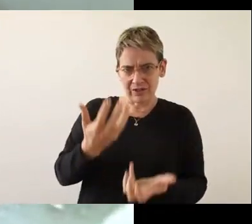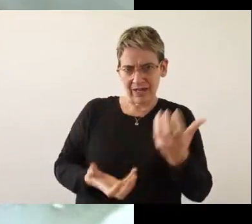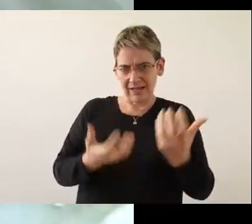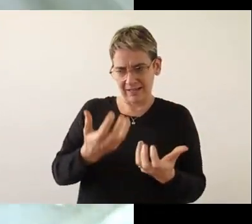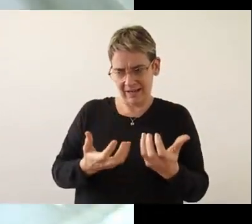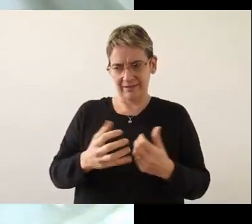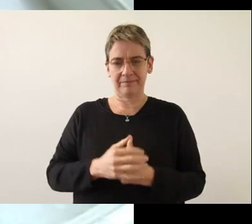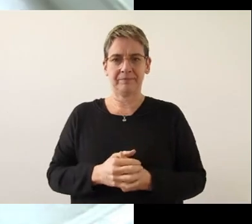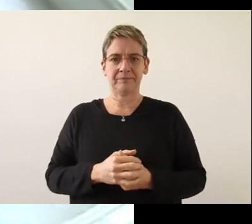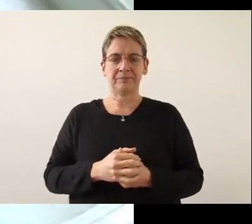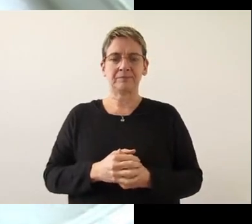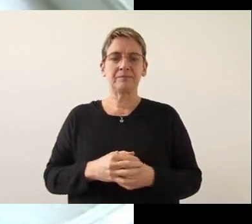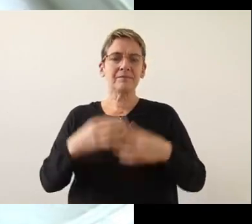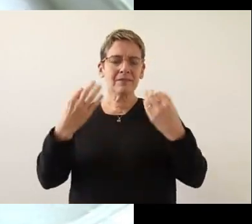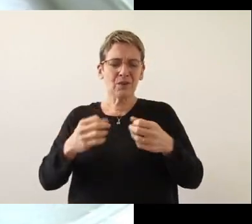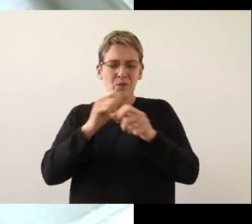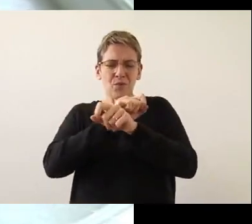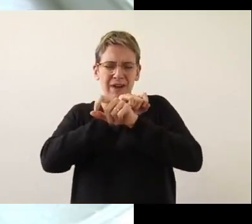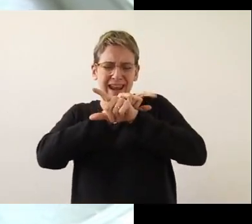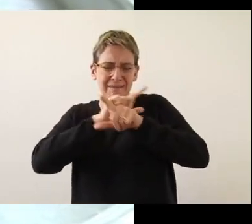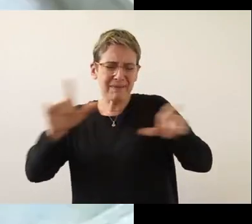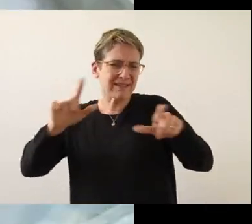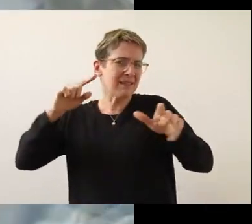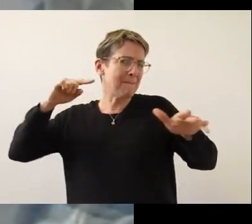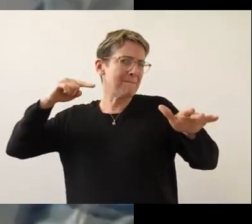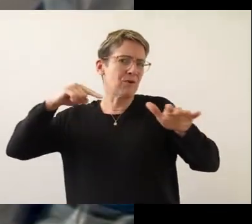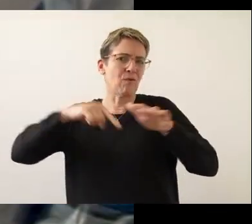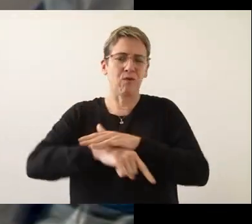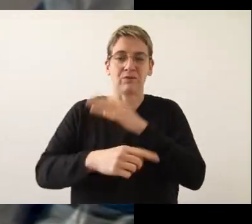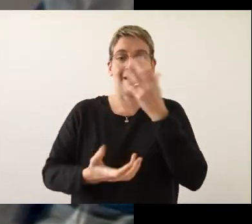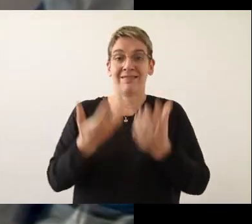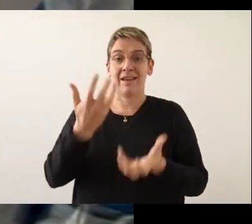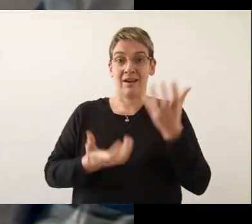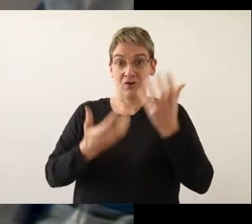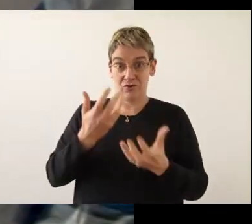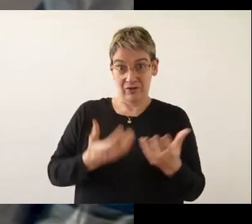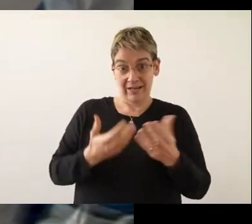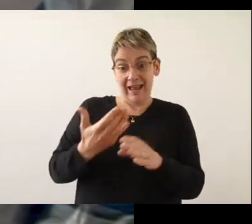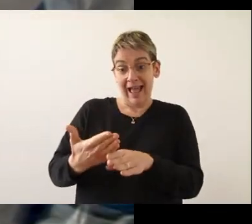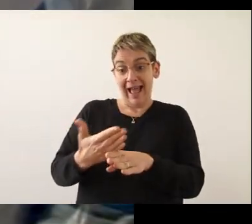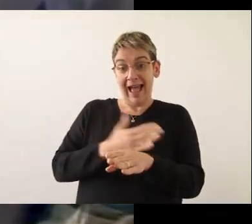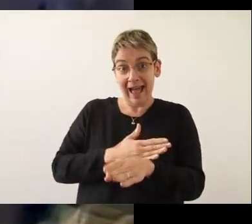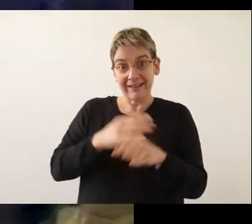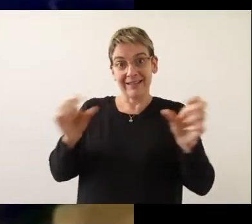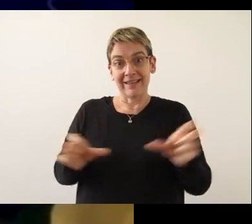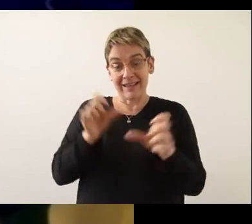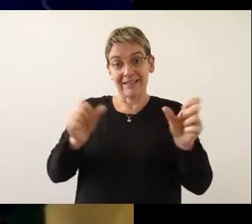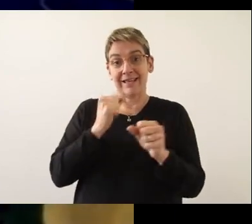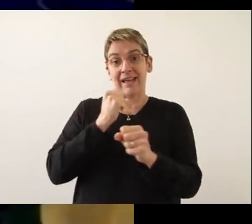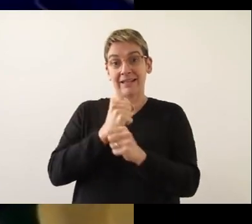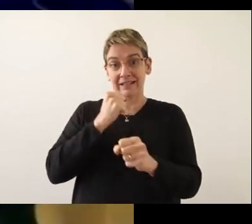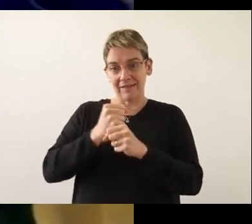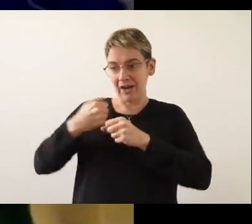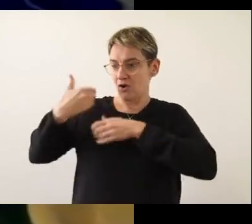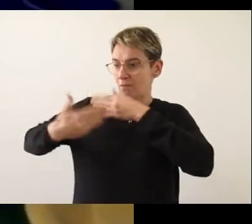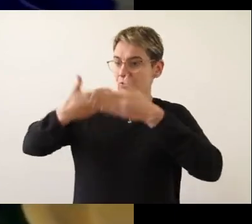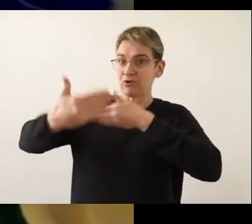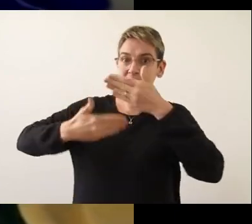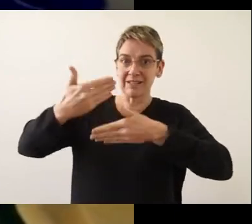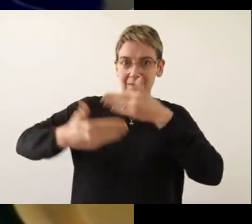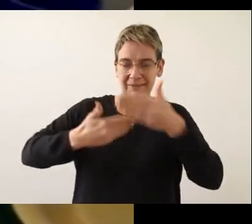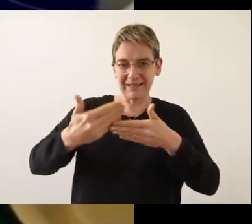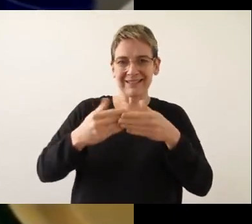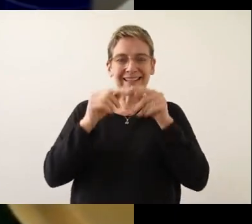y de nosotros mismos. Una limpieza profunda de la cocina, previo a las actividades de